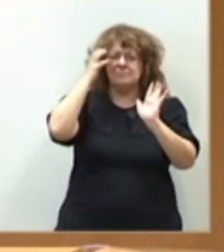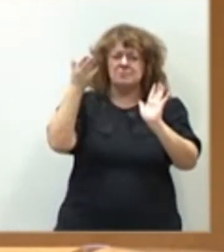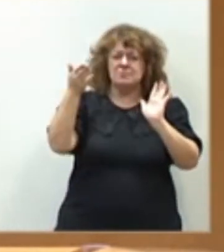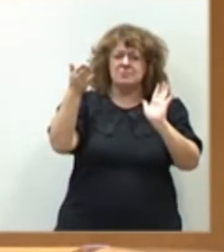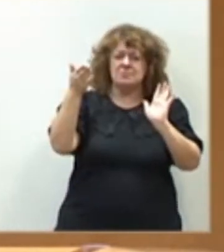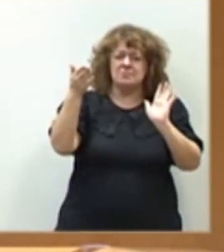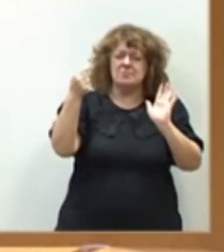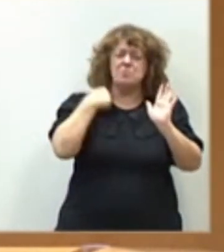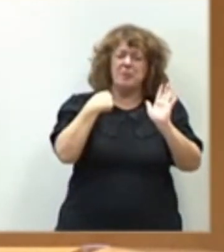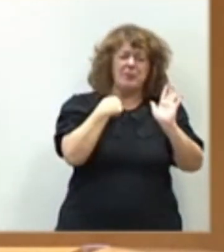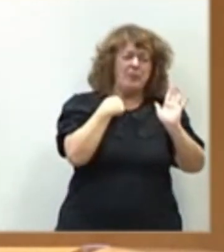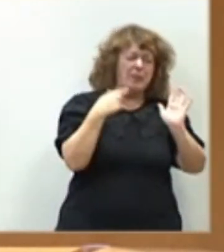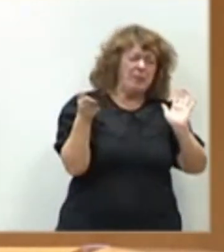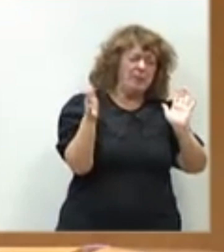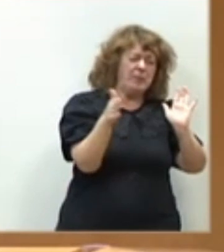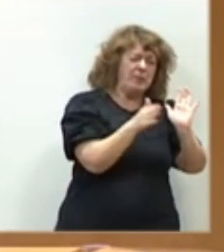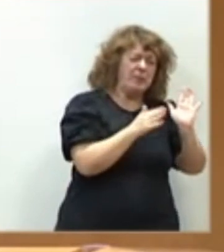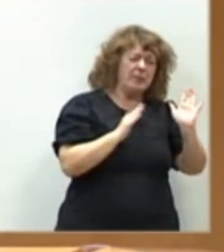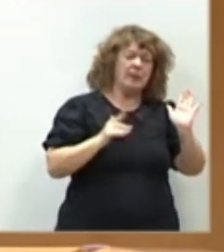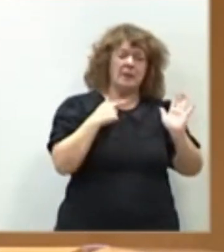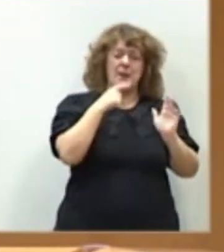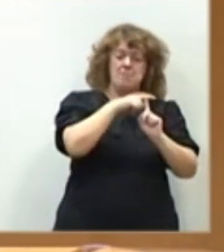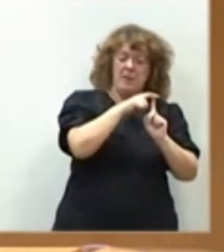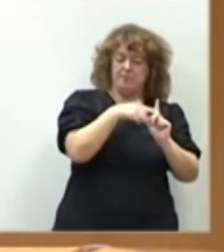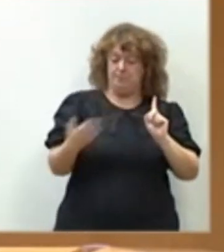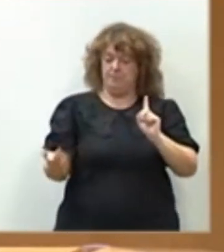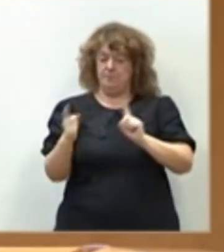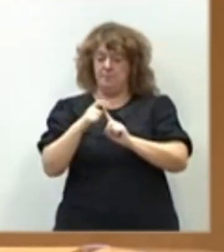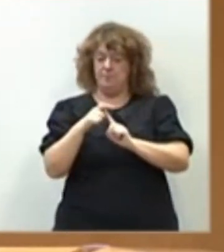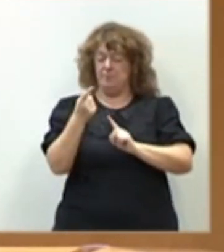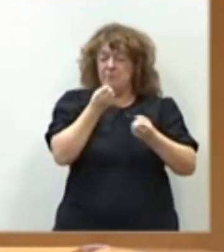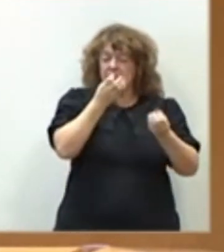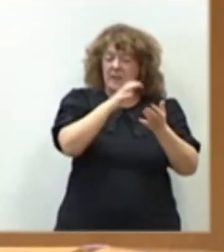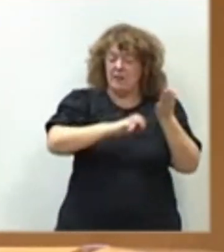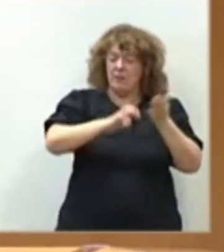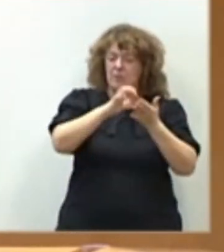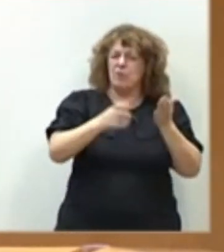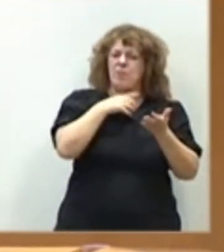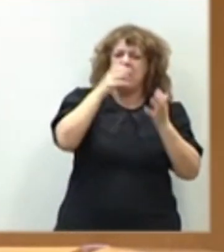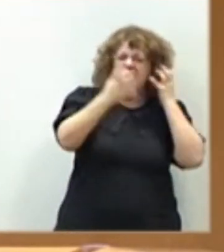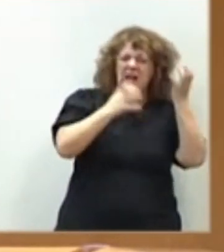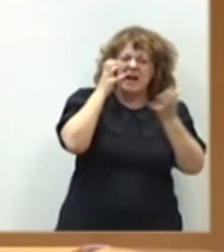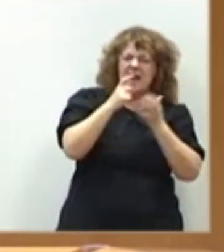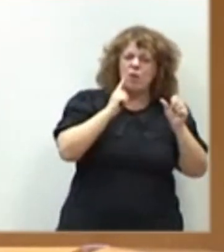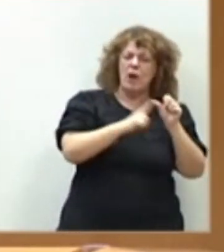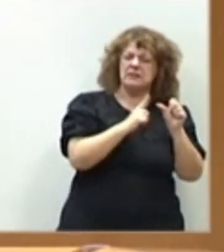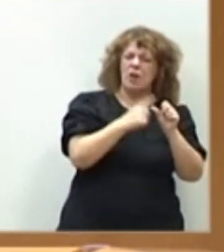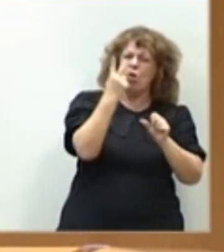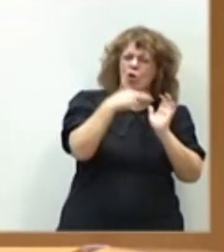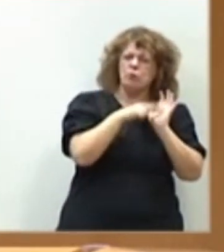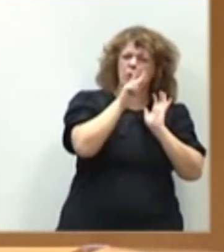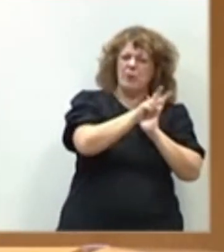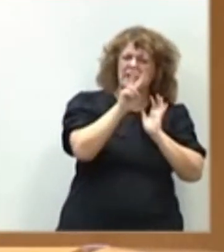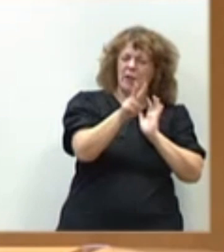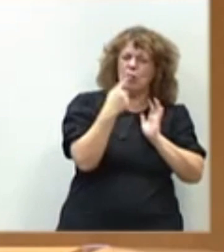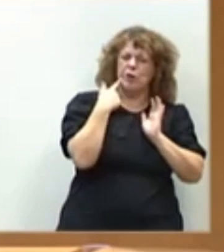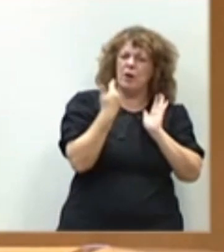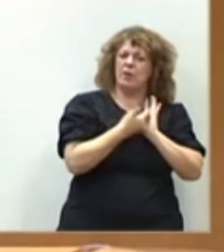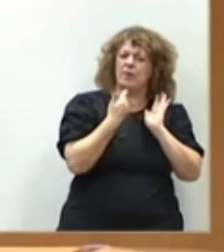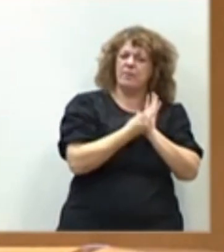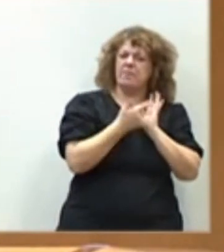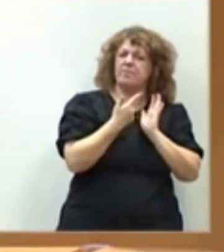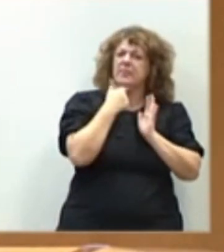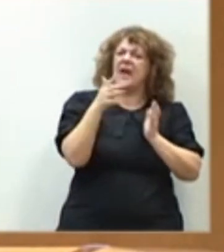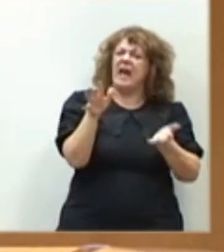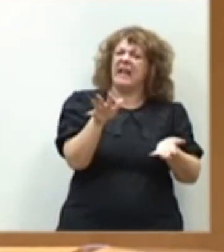2022 y mayo de 2023. Asimismo, un informe sobre la agricultura y la ganadería extremeña en 2022 constata la pérdida